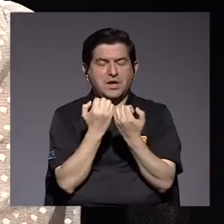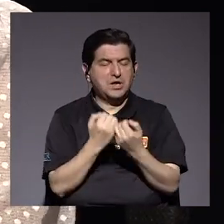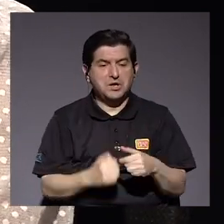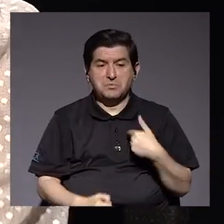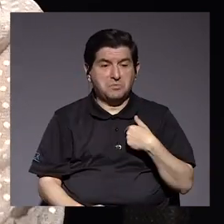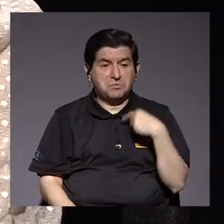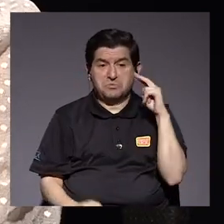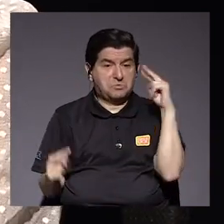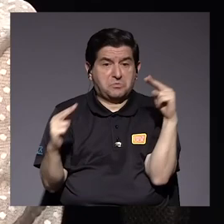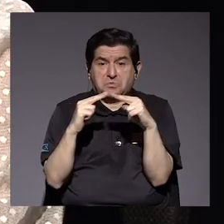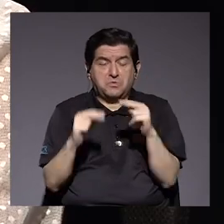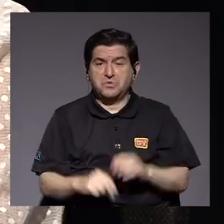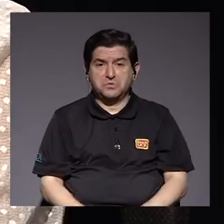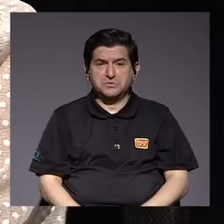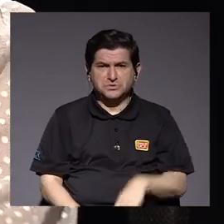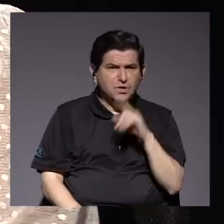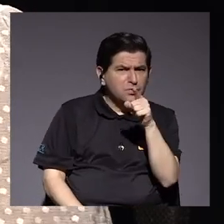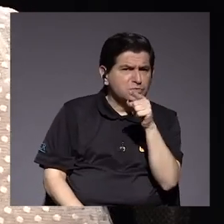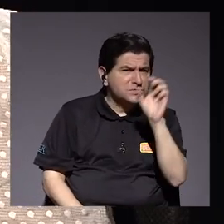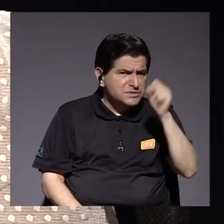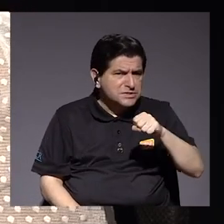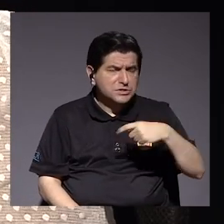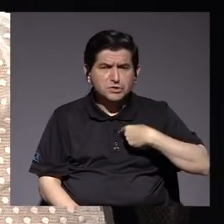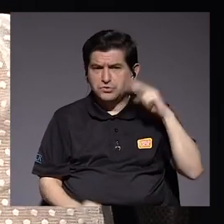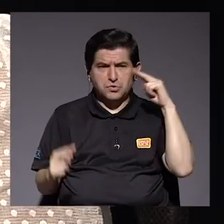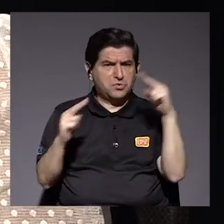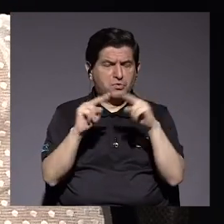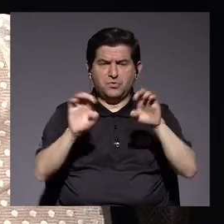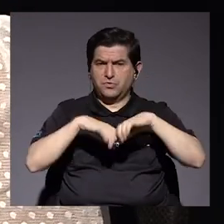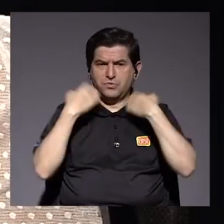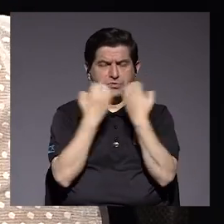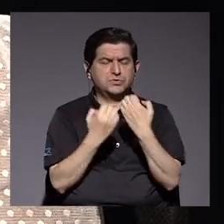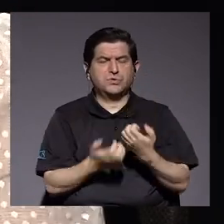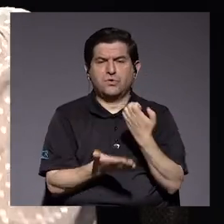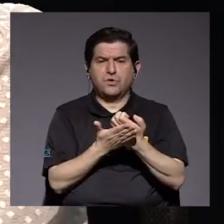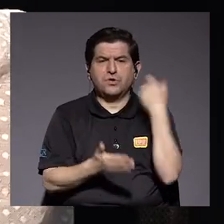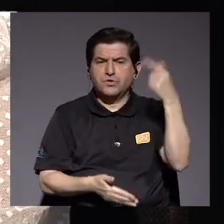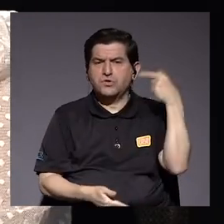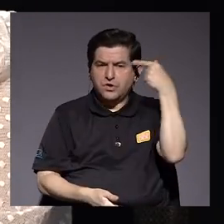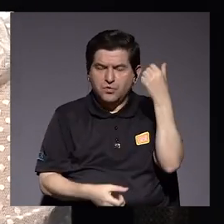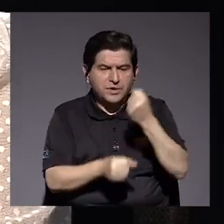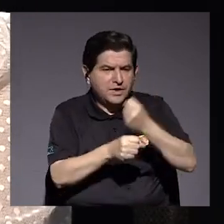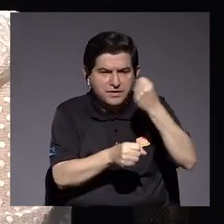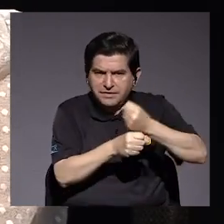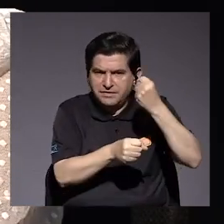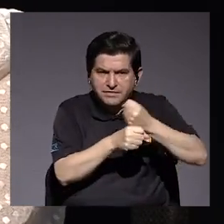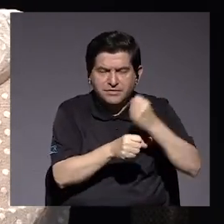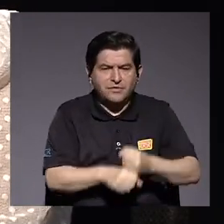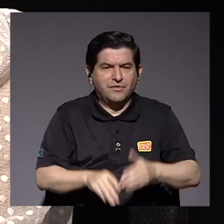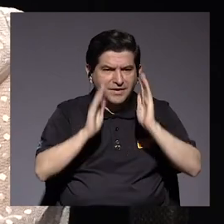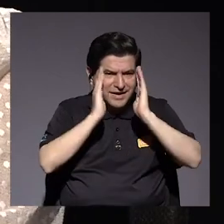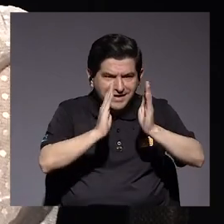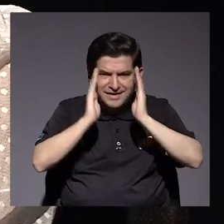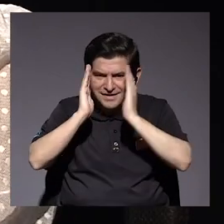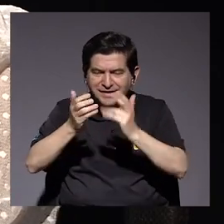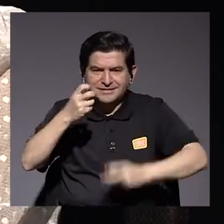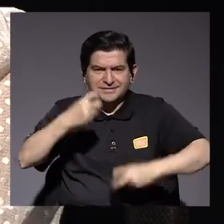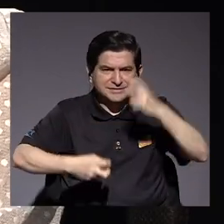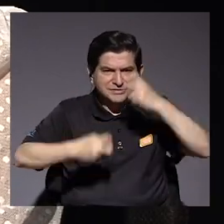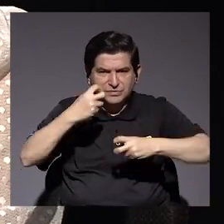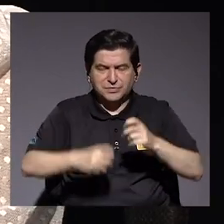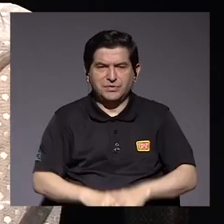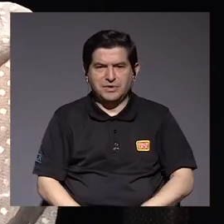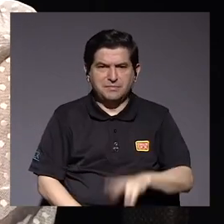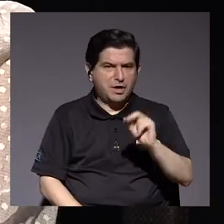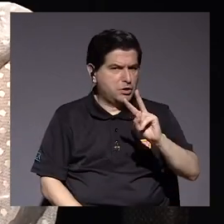lo ha visto yo no sé si usted lo conoce pero yo no conozco al equipo económico del gobierno que esté trabajando en atacar el problema